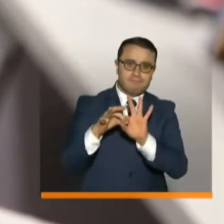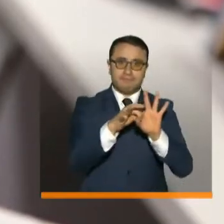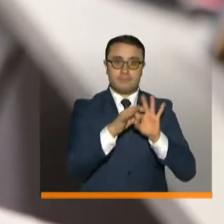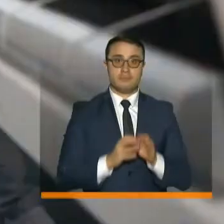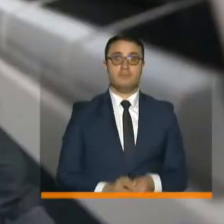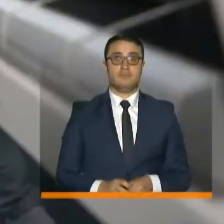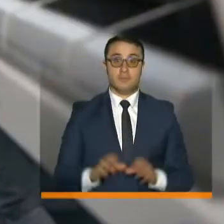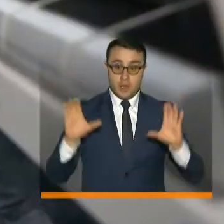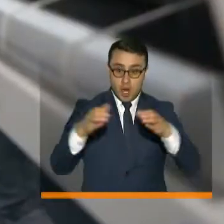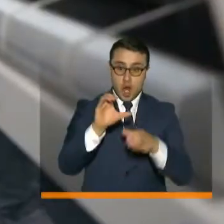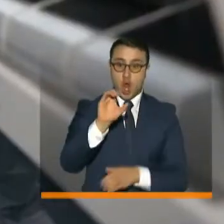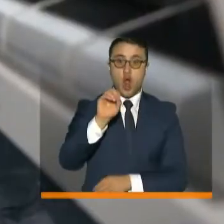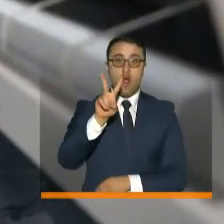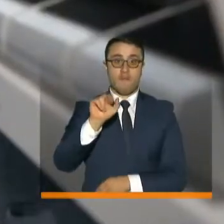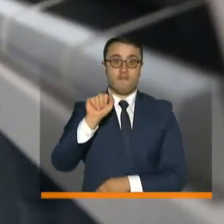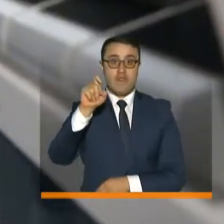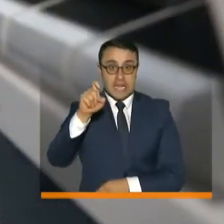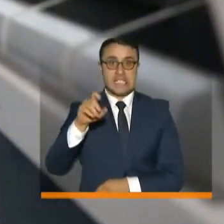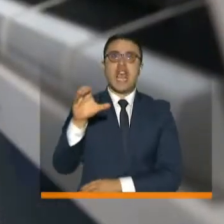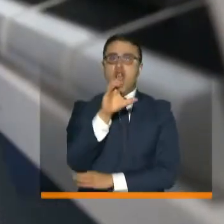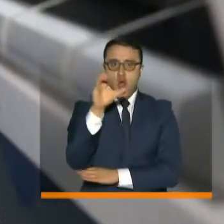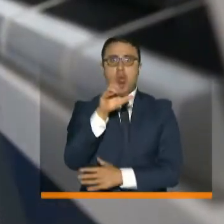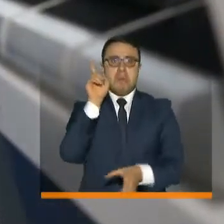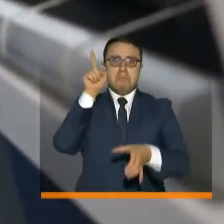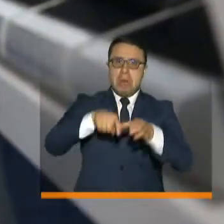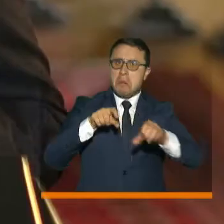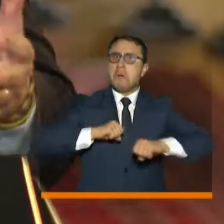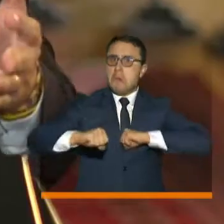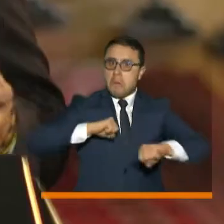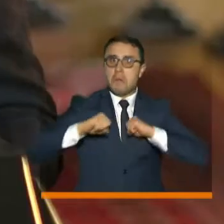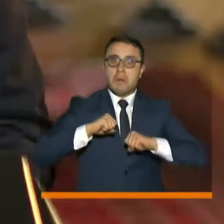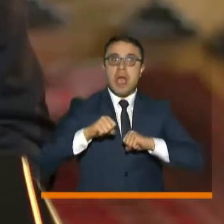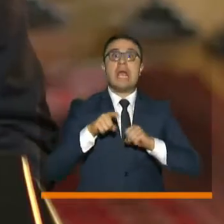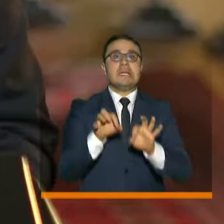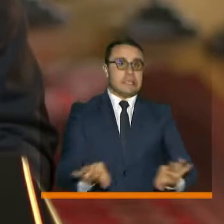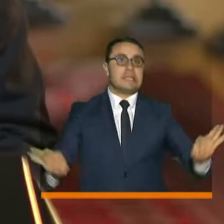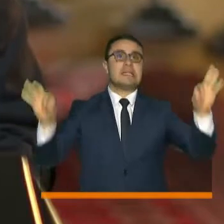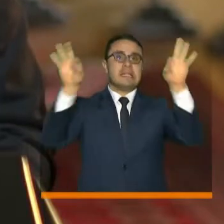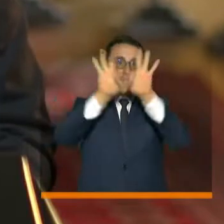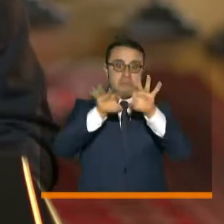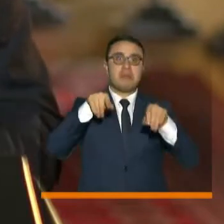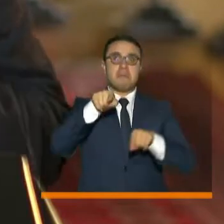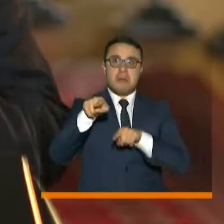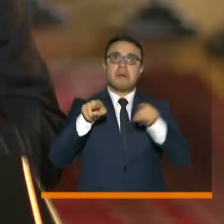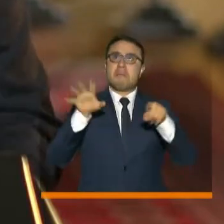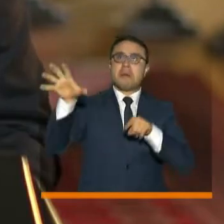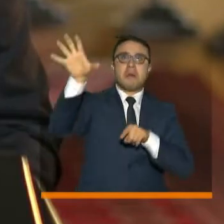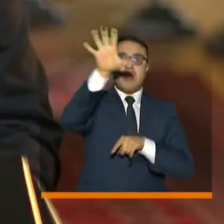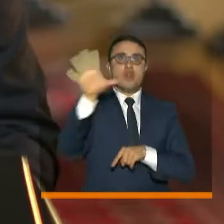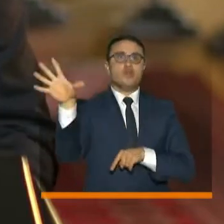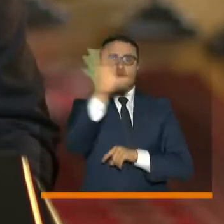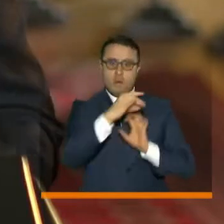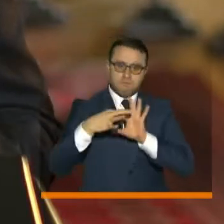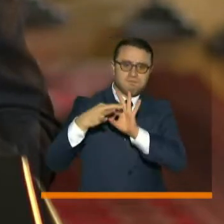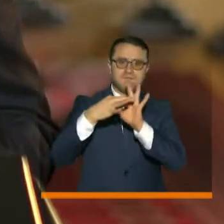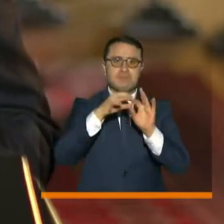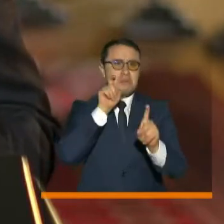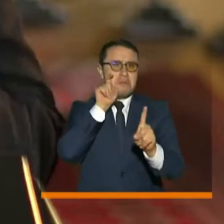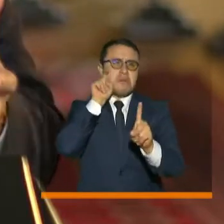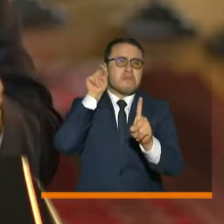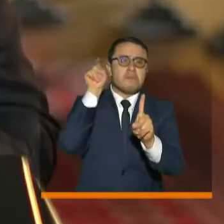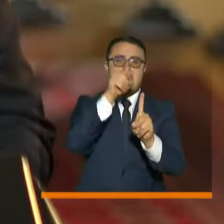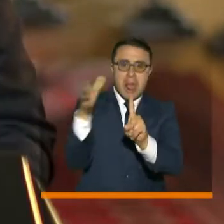COVAX, donde Colombia participa activamente, son fundamentales para que varias naciones colaboren en la búsqueda de la